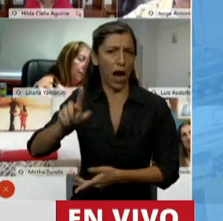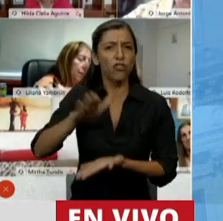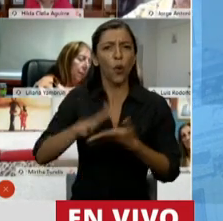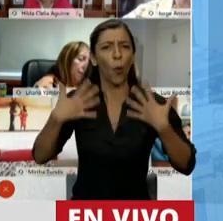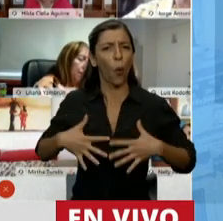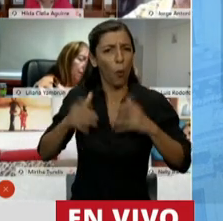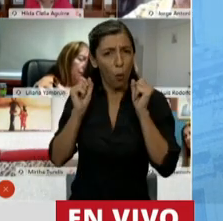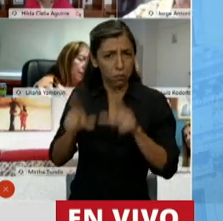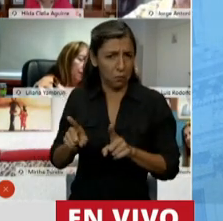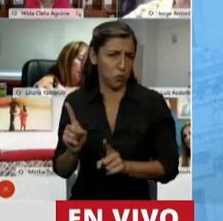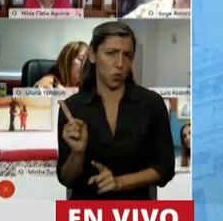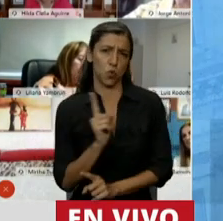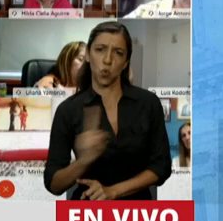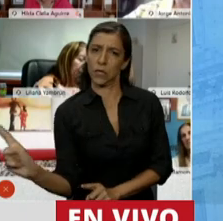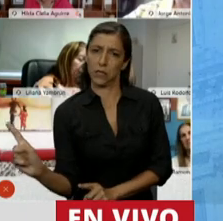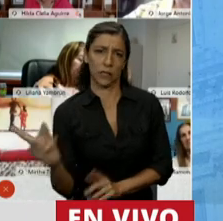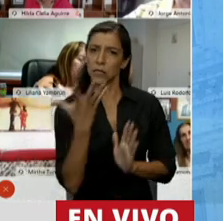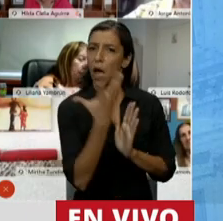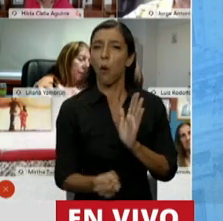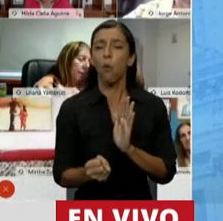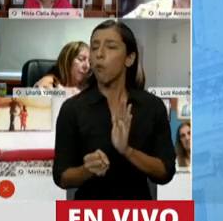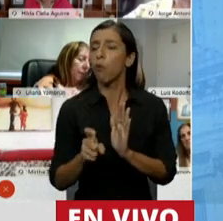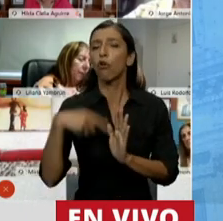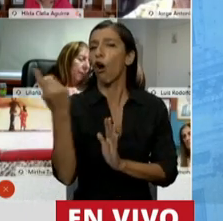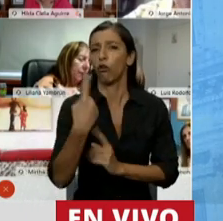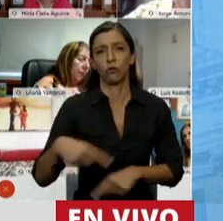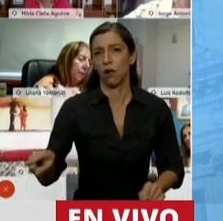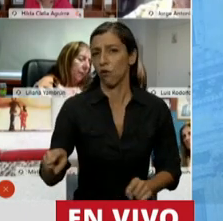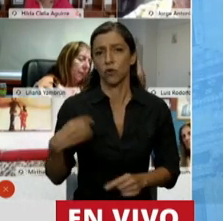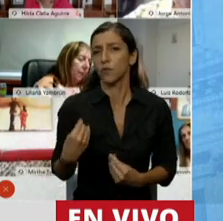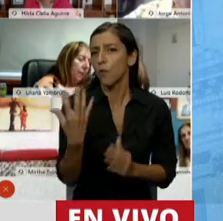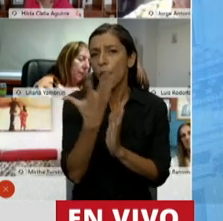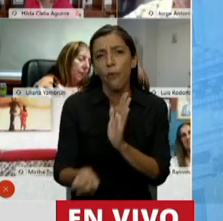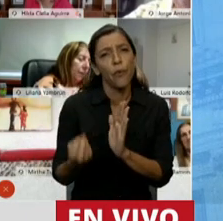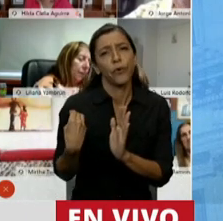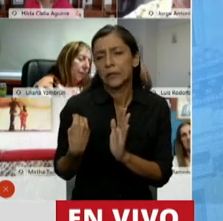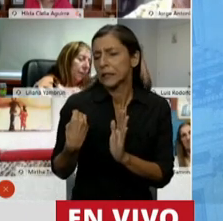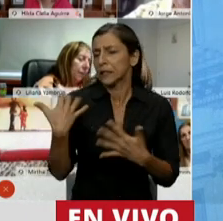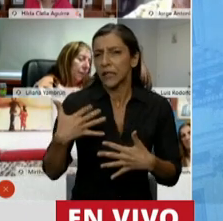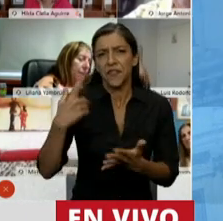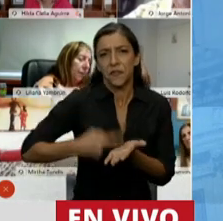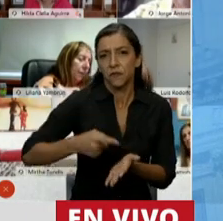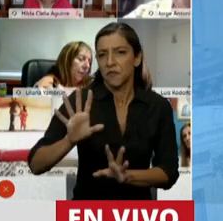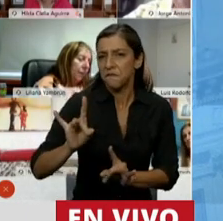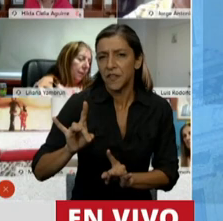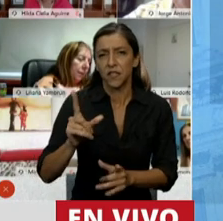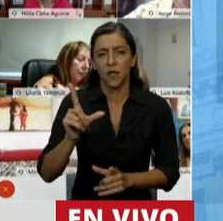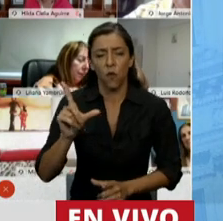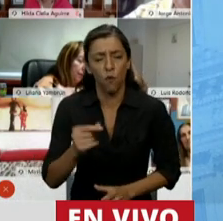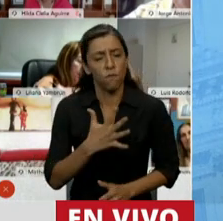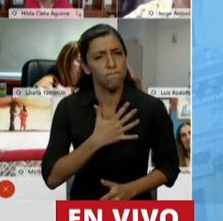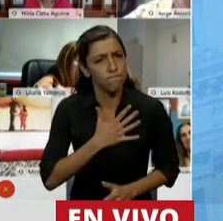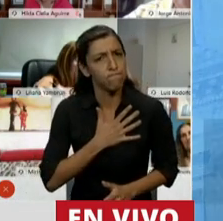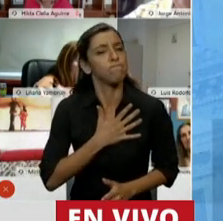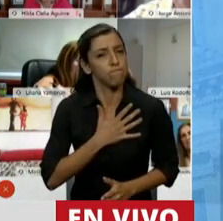enorme mayoría de las circunstancias, un dolor inmenso cuando las mujeres debemos tomar esa decisión. Por eso, una vez